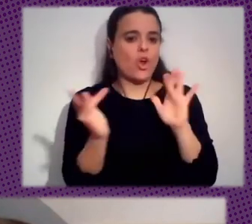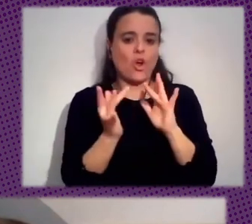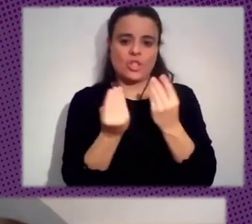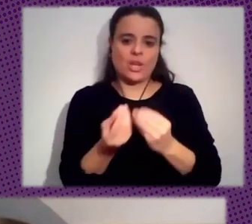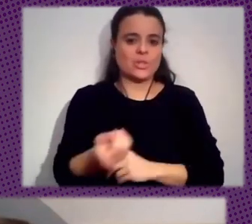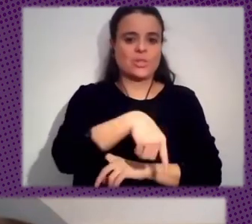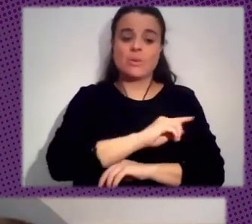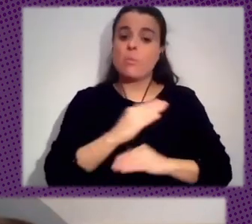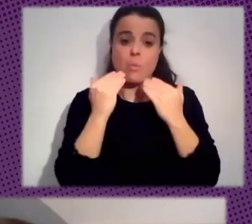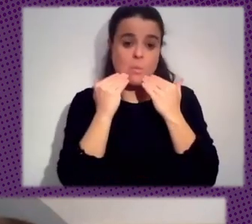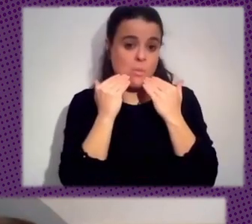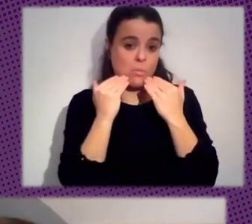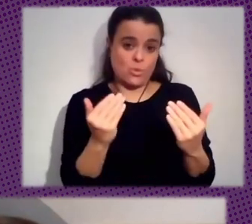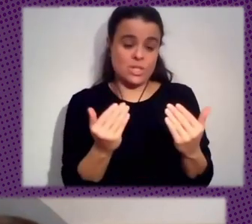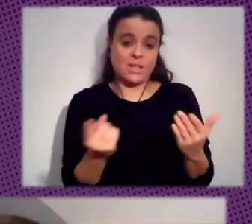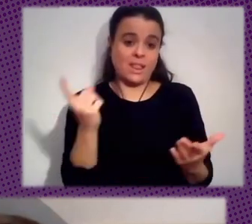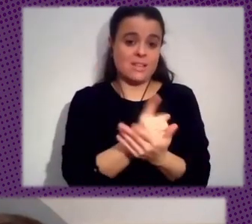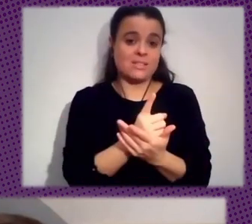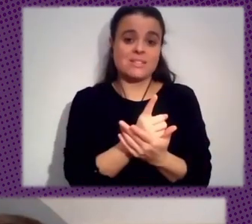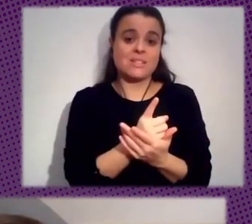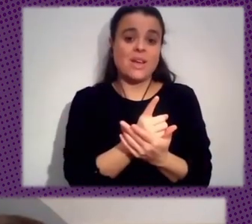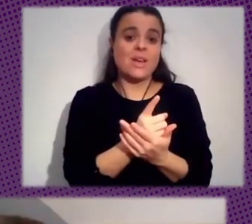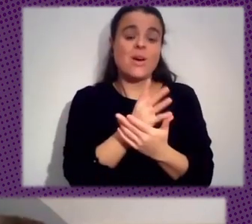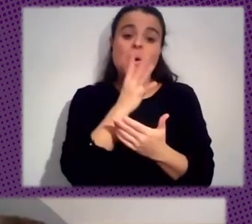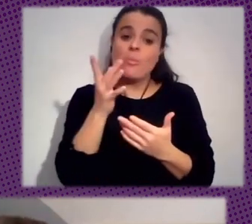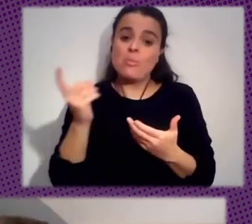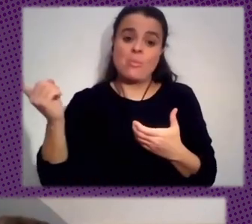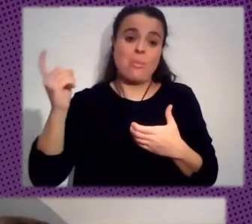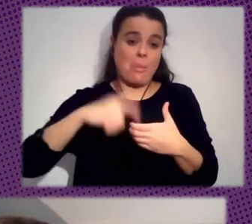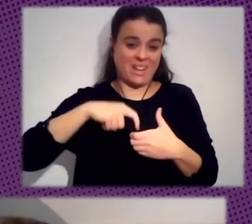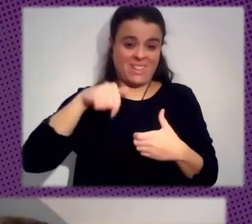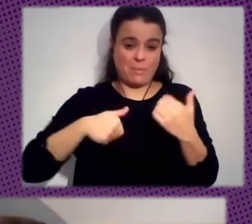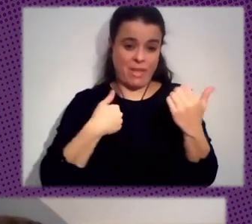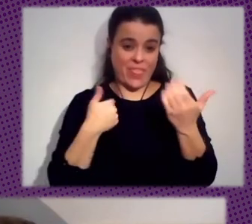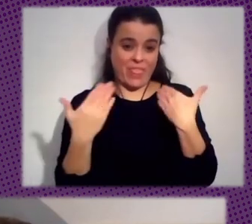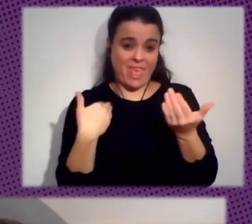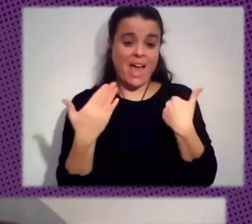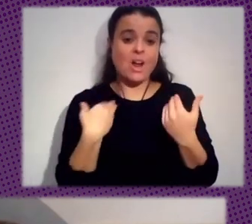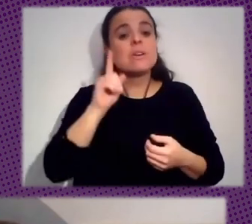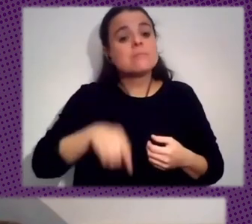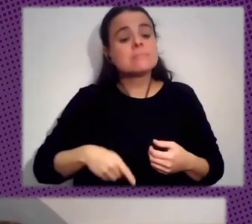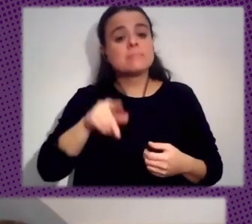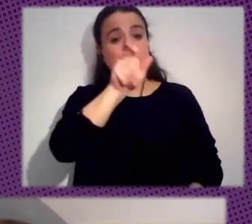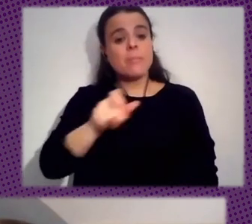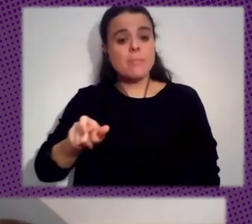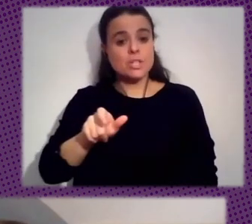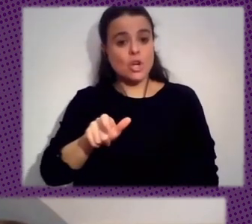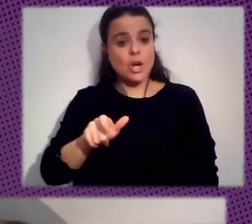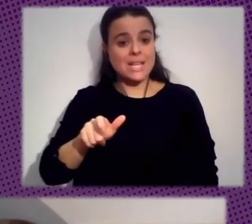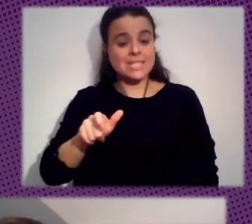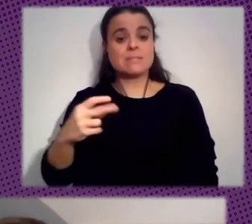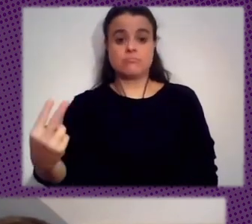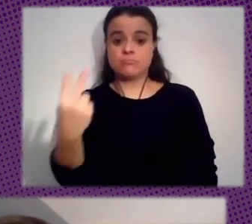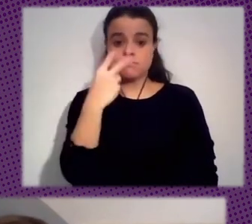Muchas Gracias Gracias Haber Fumido Parte De Este Diálogo Y Para Las Personas Que Nos Estén Siguiendo Online